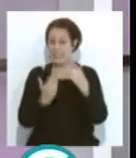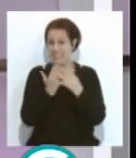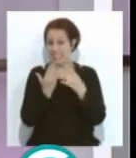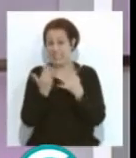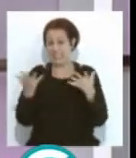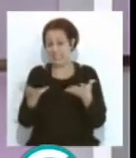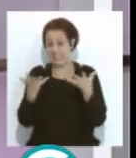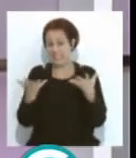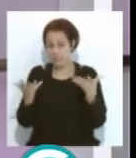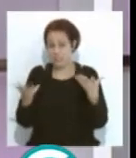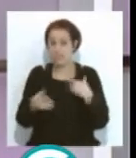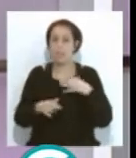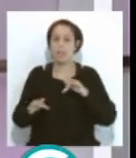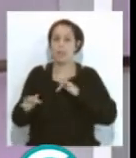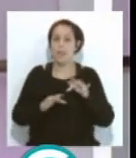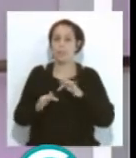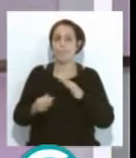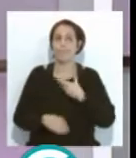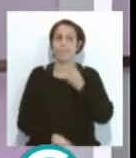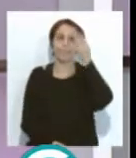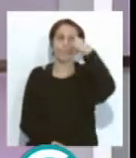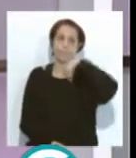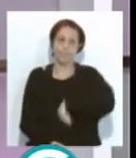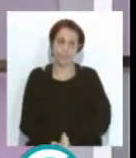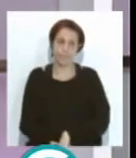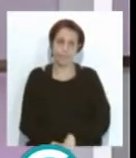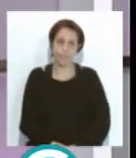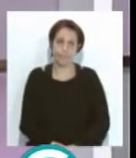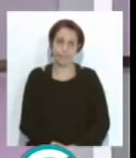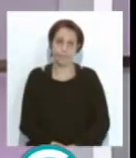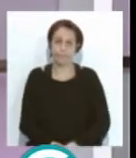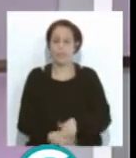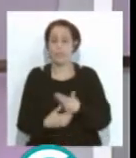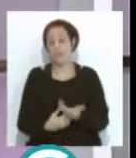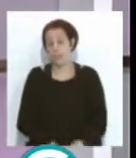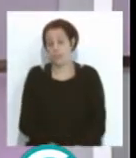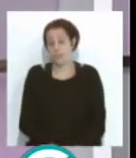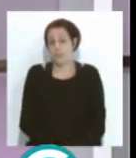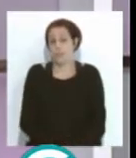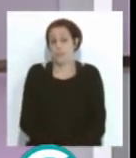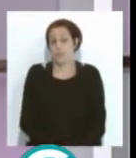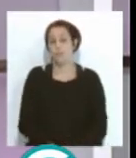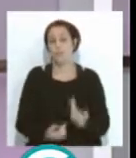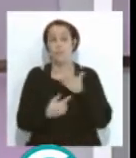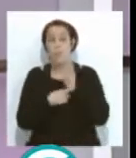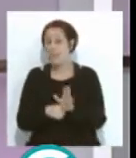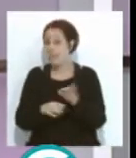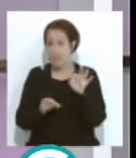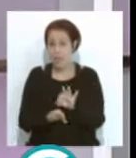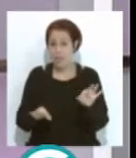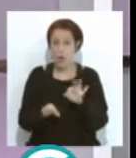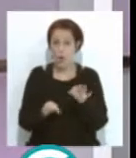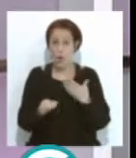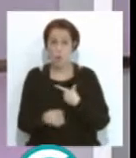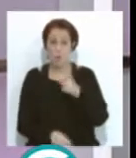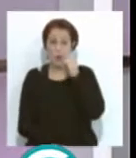debería y el teatro se lo come, ¿sabes? Se lo come y no le demuestra nada, o se va con el